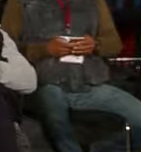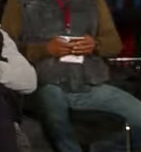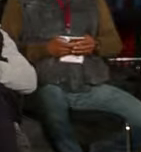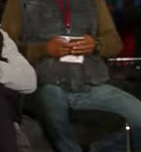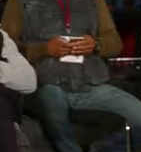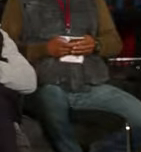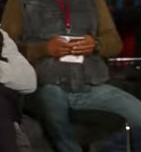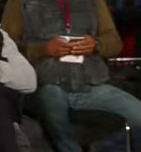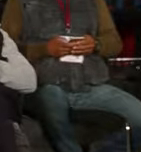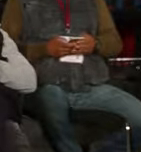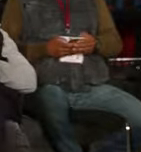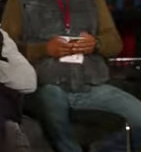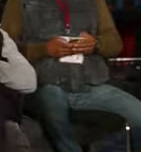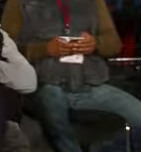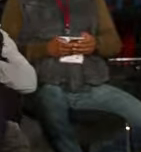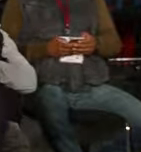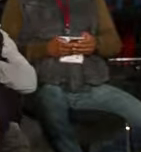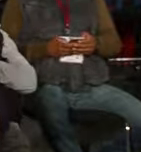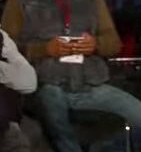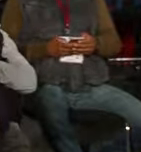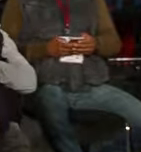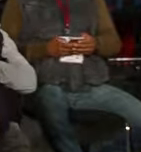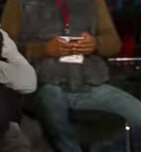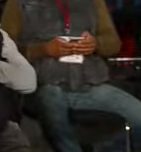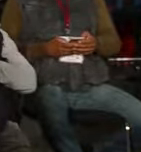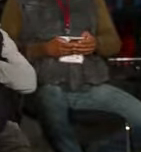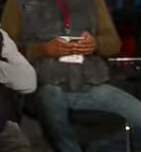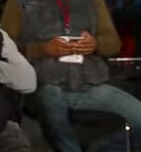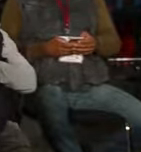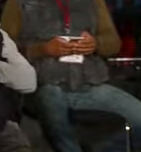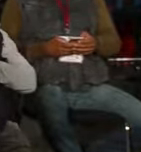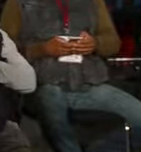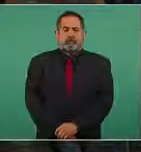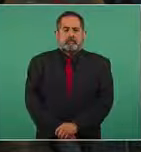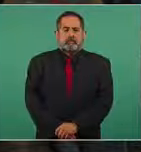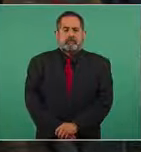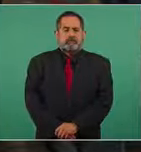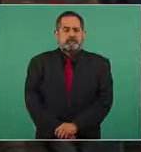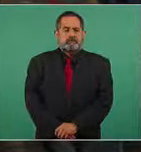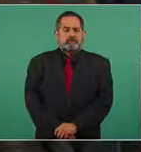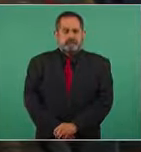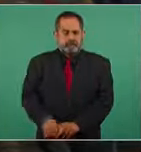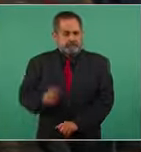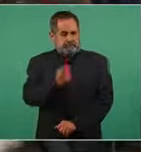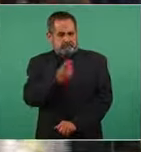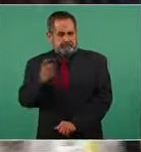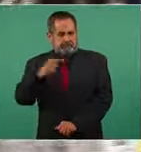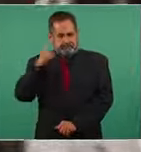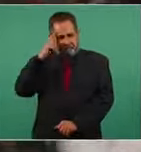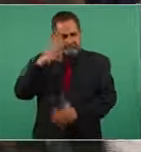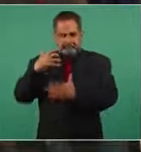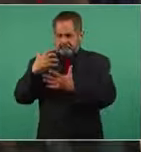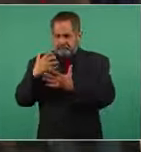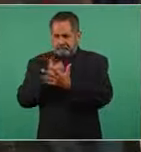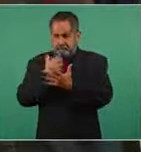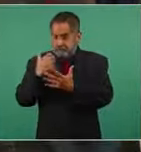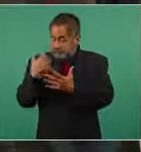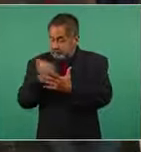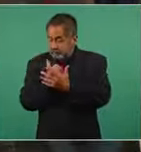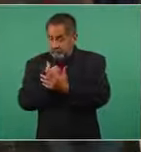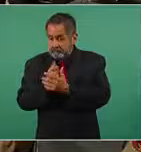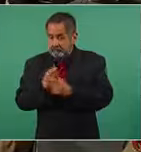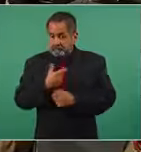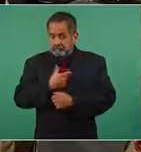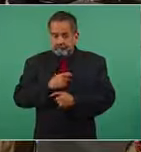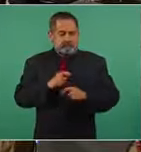acostumbrados a que los apoyen con premios económicos por medalla. Si no mal recuerdo, hace un ciclo olímpico, fueron